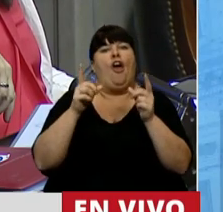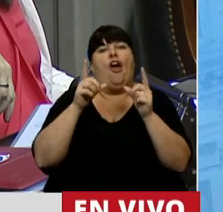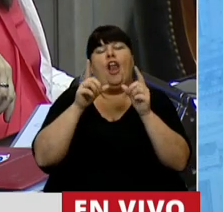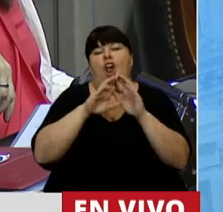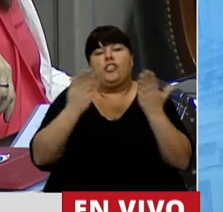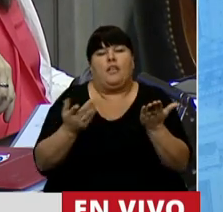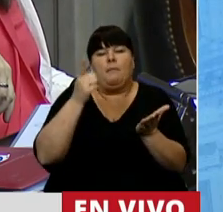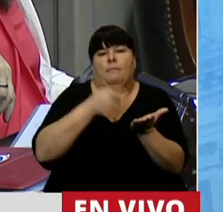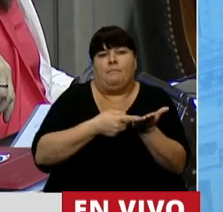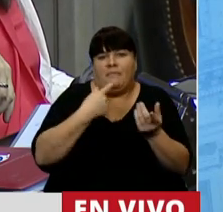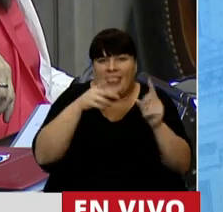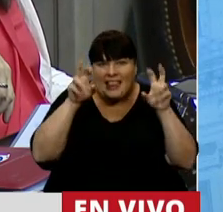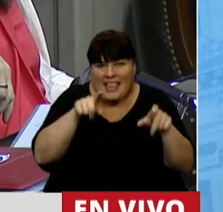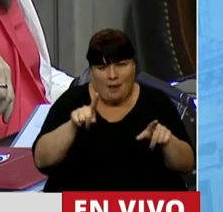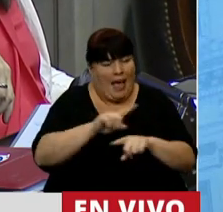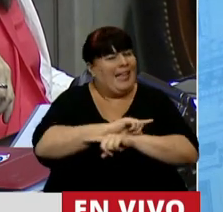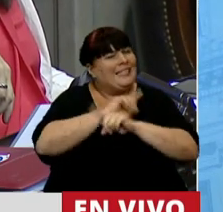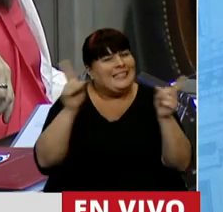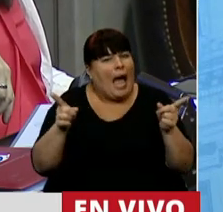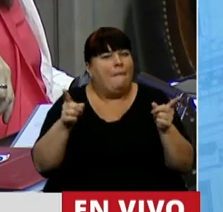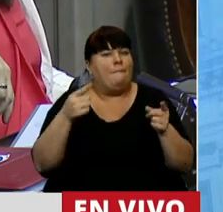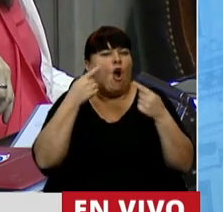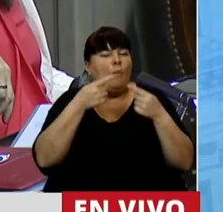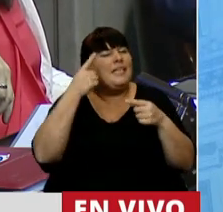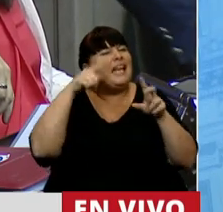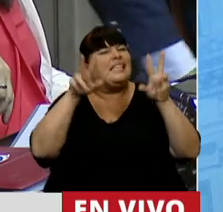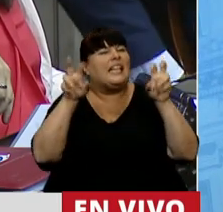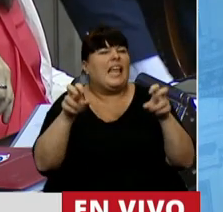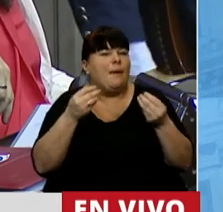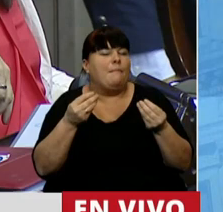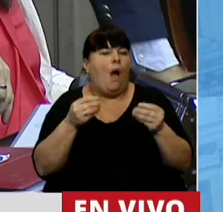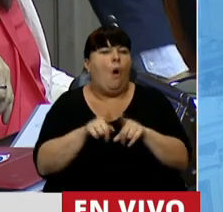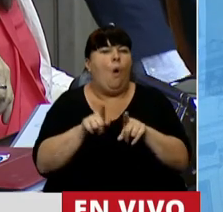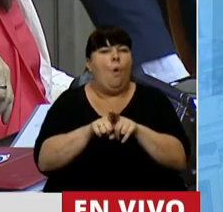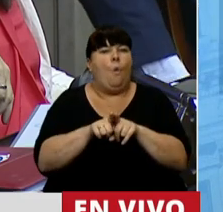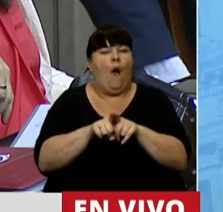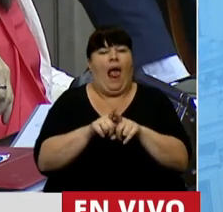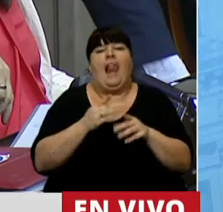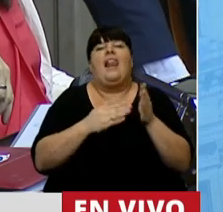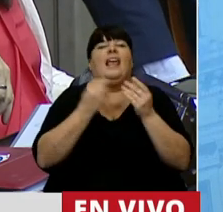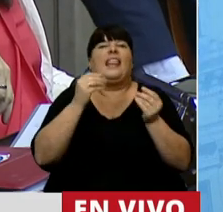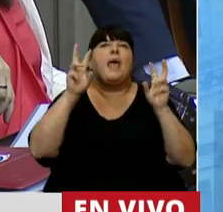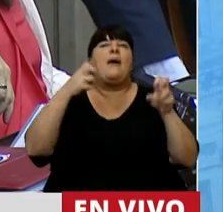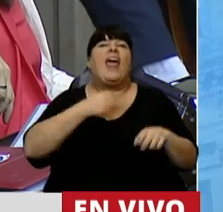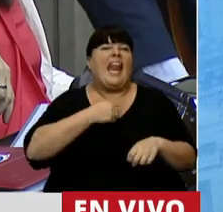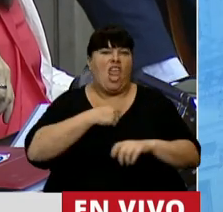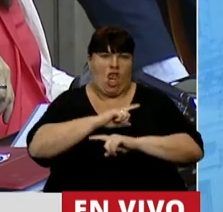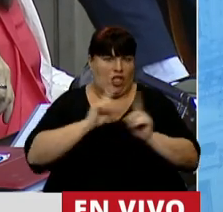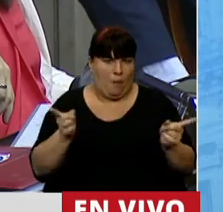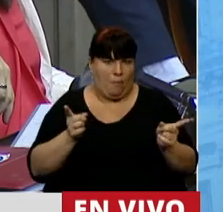al respecto. Menos se trata de mirar este tema desde el prisma de las religiones.